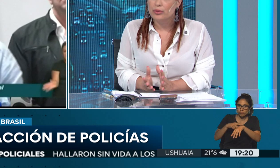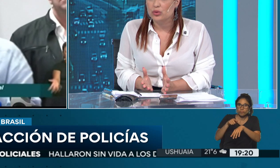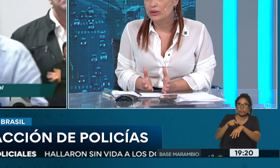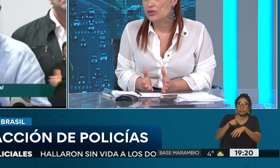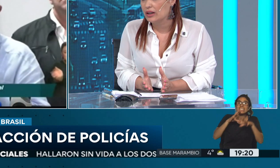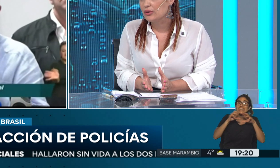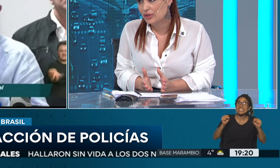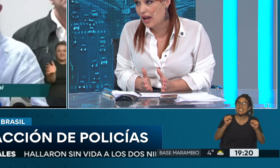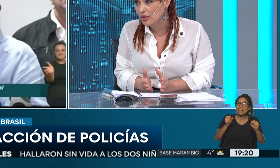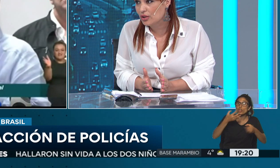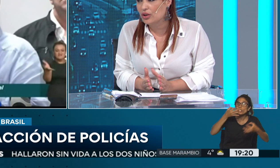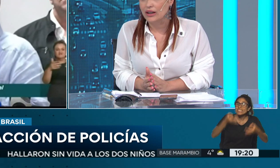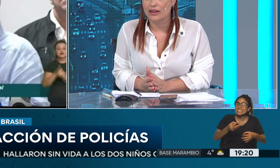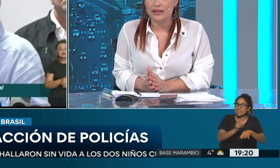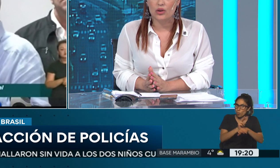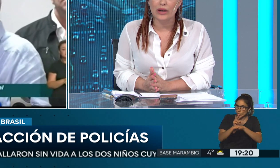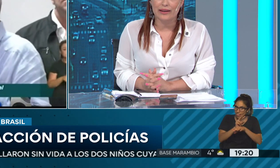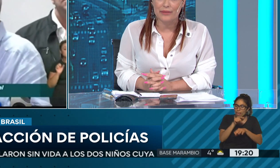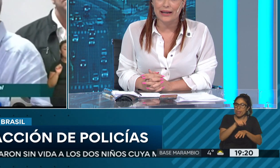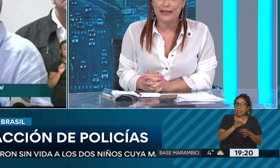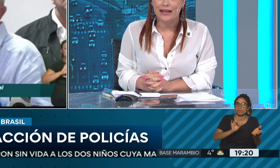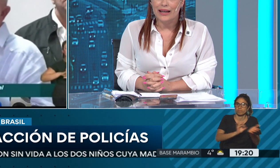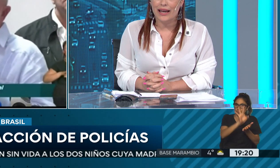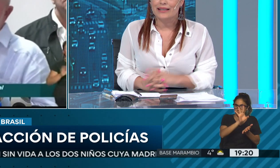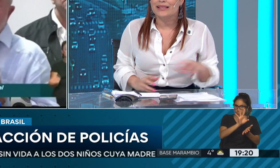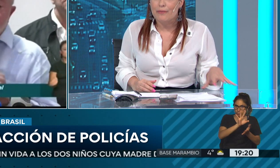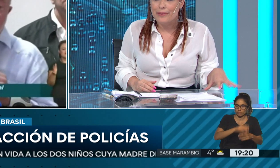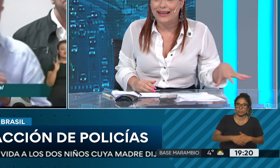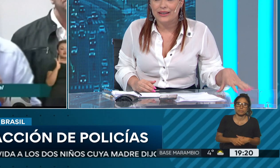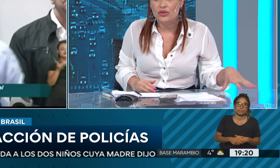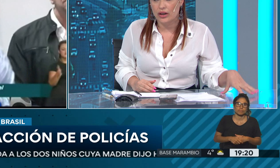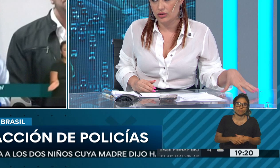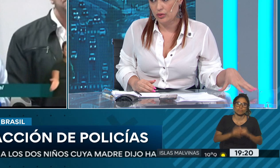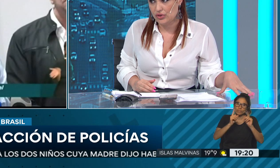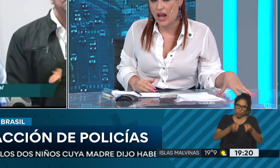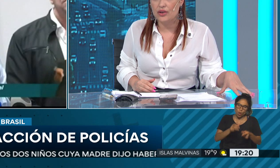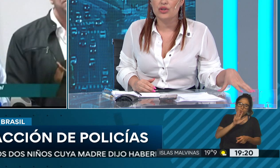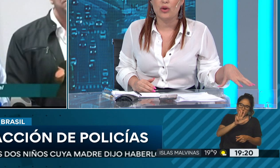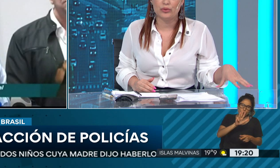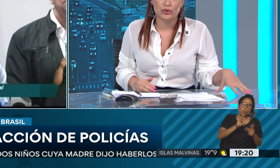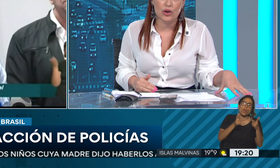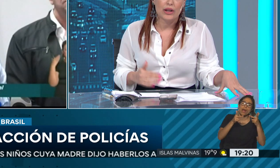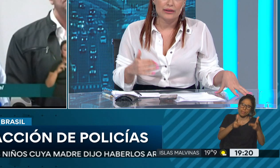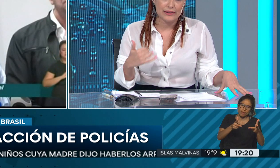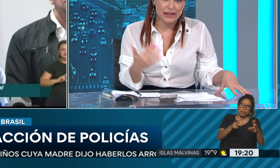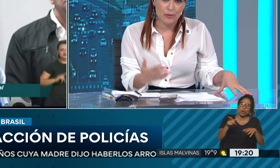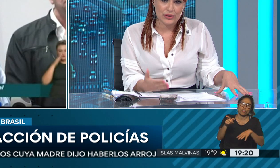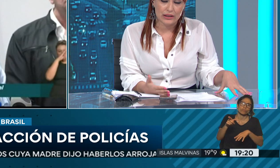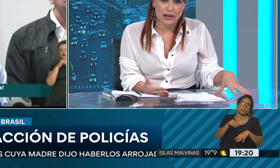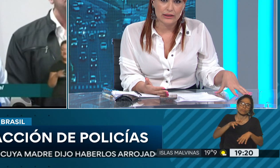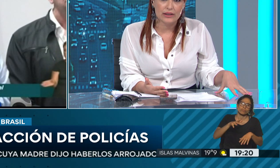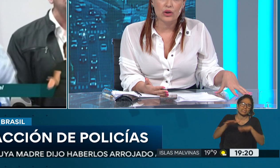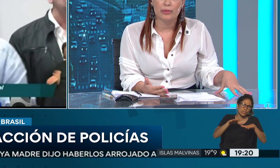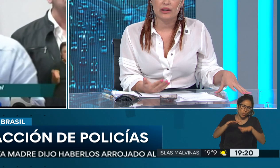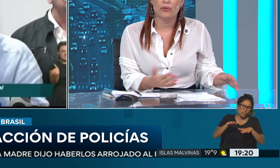apuntó por supuesto a Jair Bolsonaro lo que decía Lula también es siempre quiso esto Bolsonaro de hecho apuntó decíamos